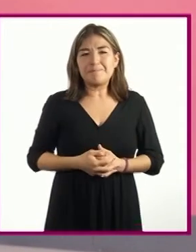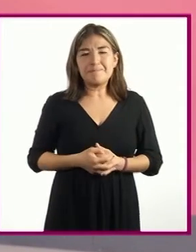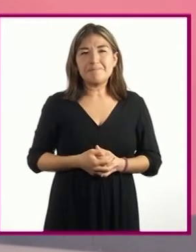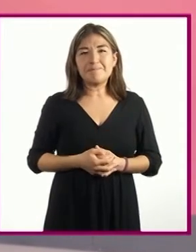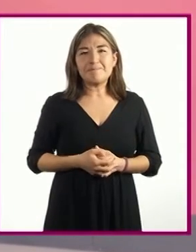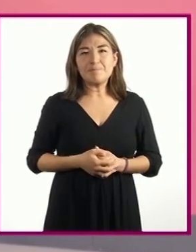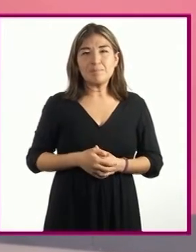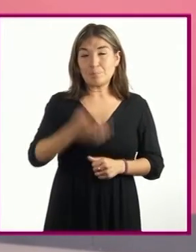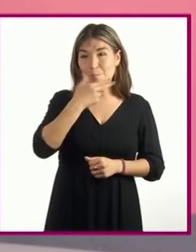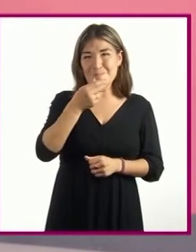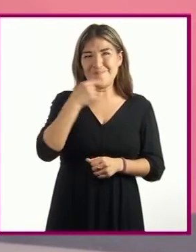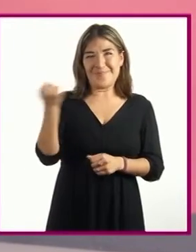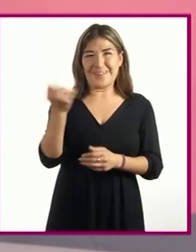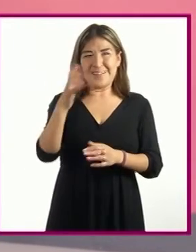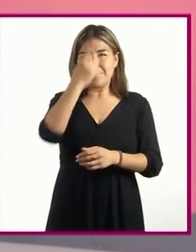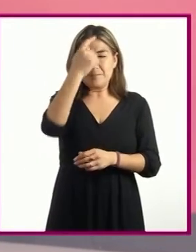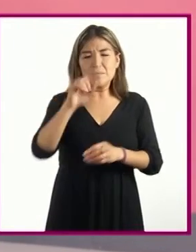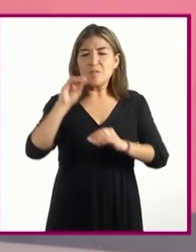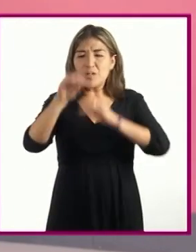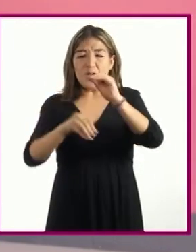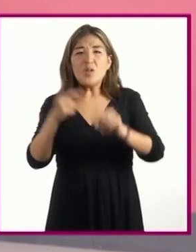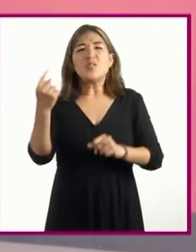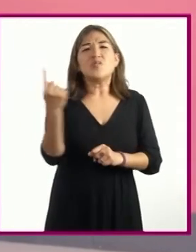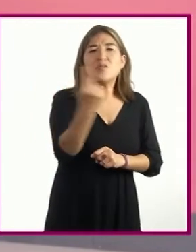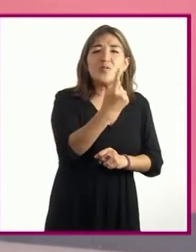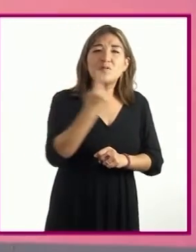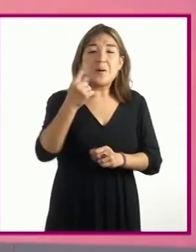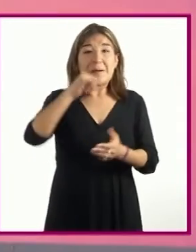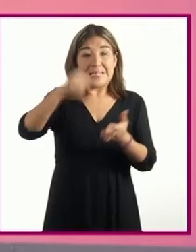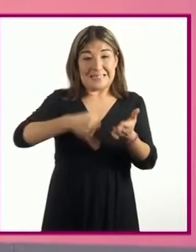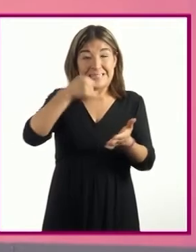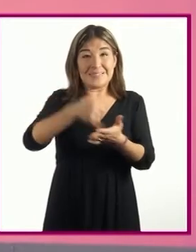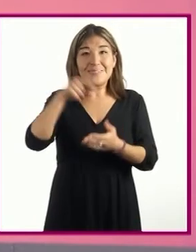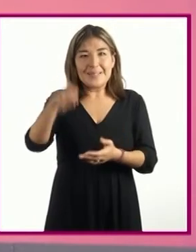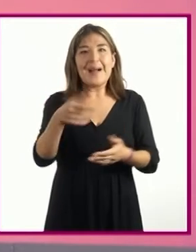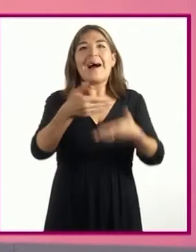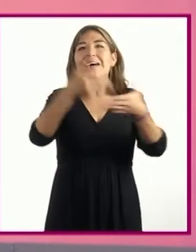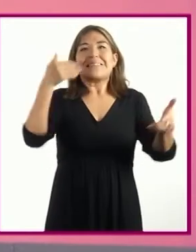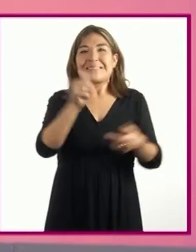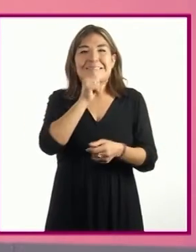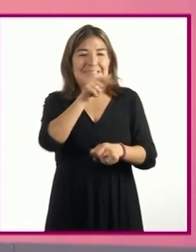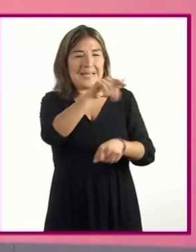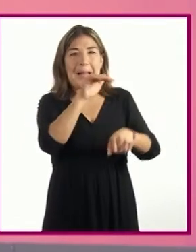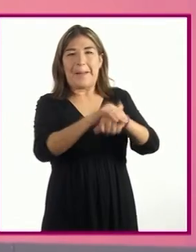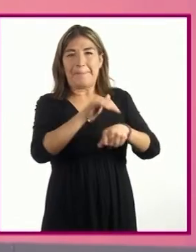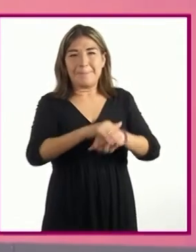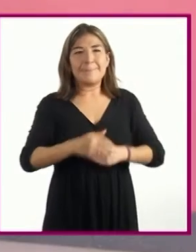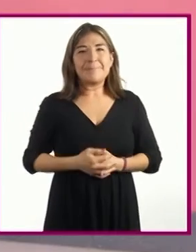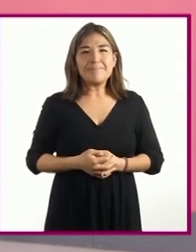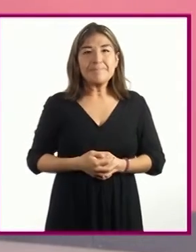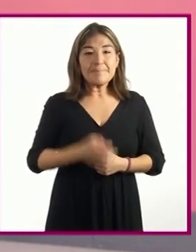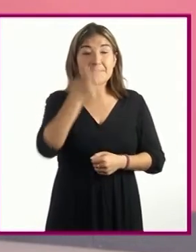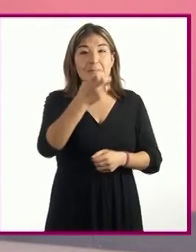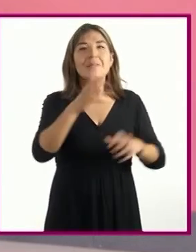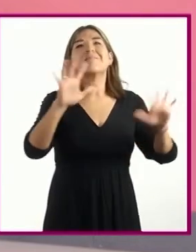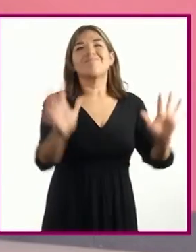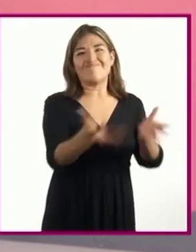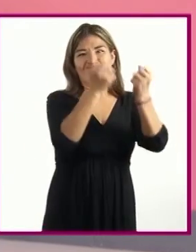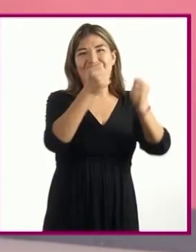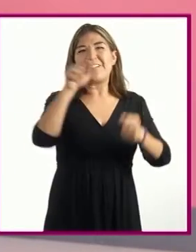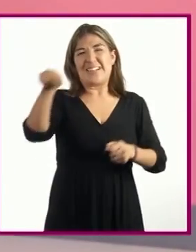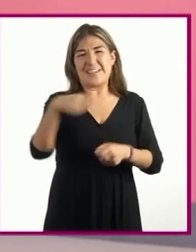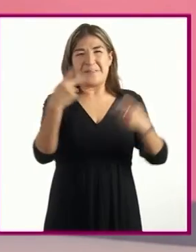pasa varios años en solitario en una isla antes de conocer a su amigo viernes a quien salva de unos